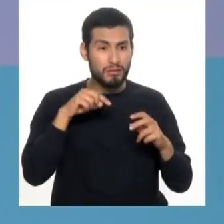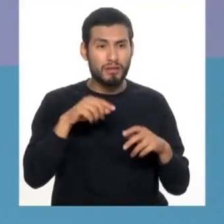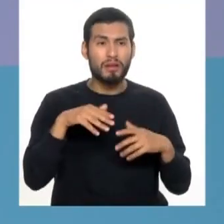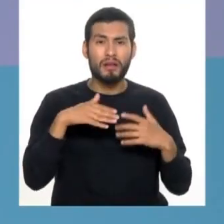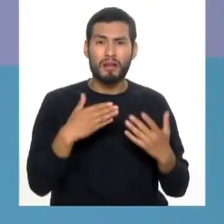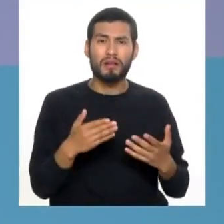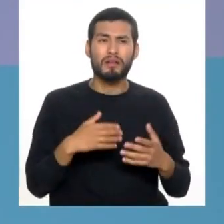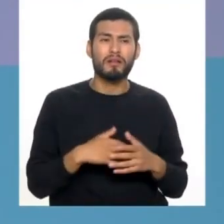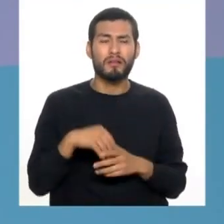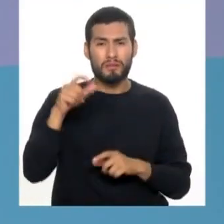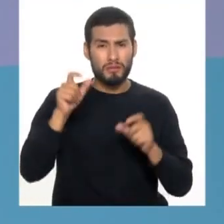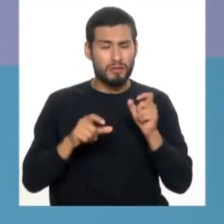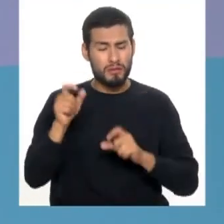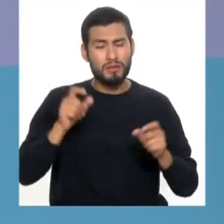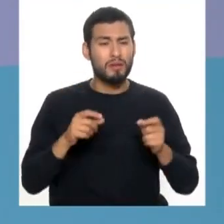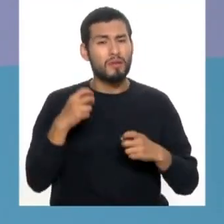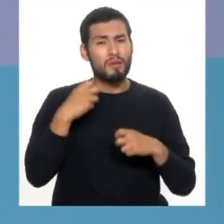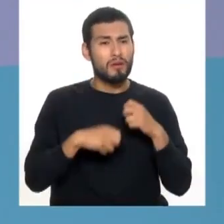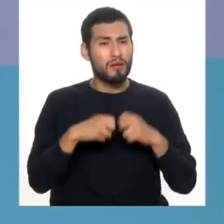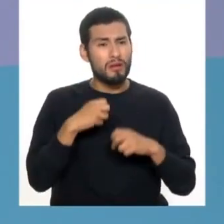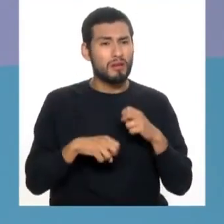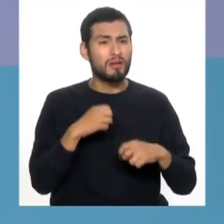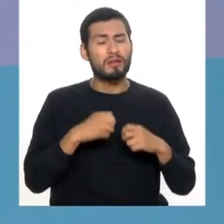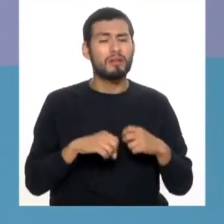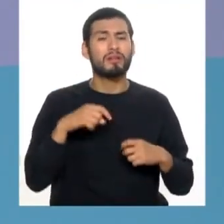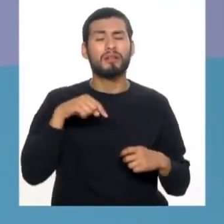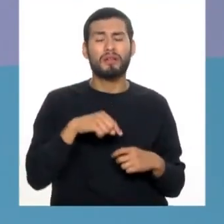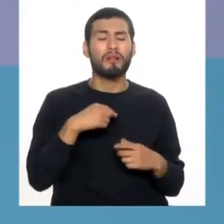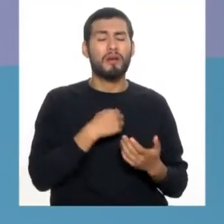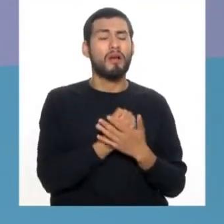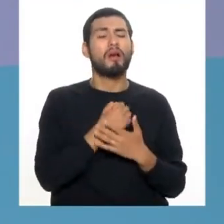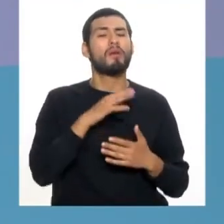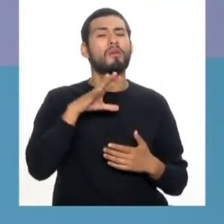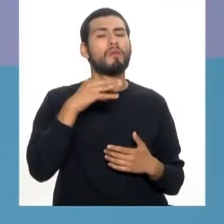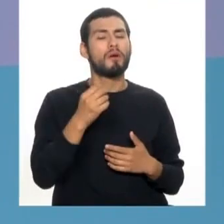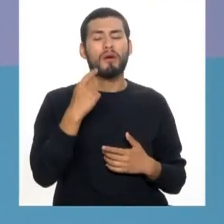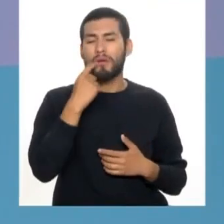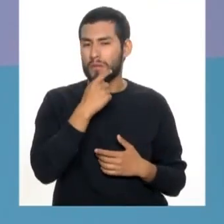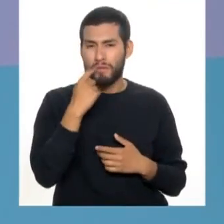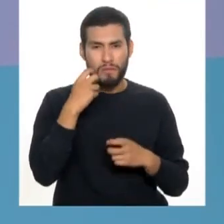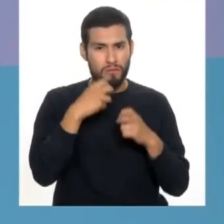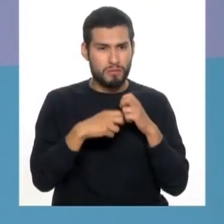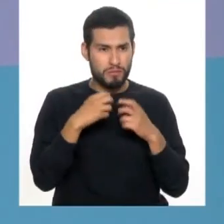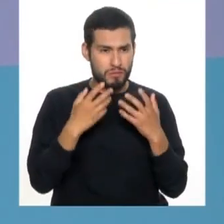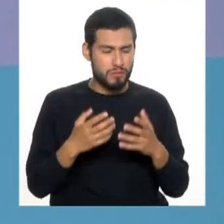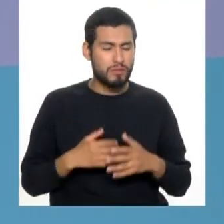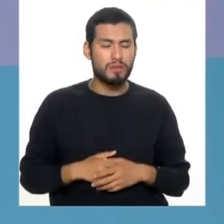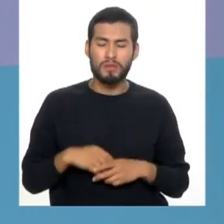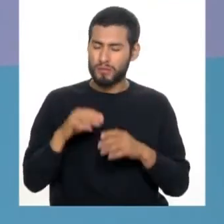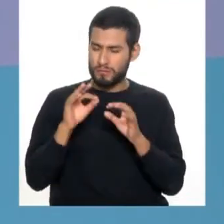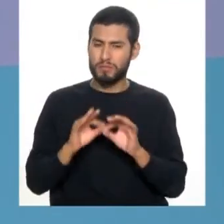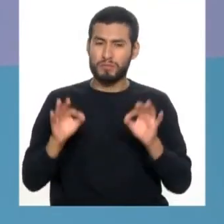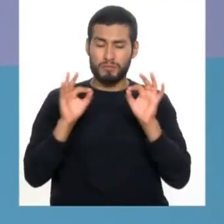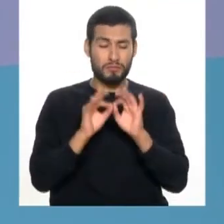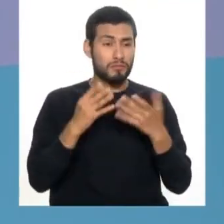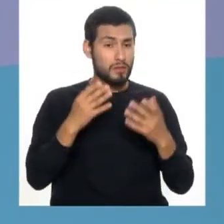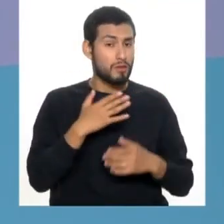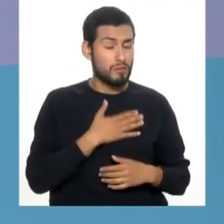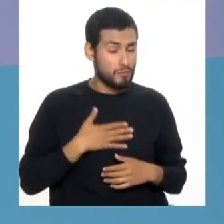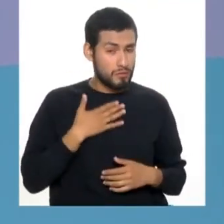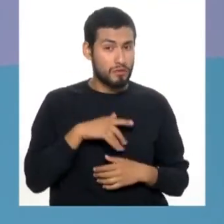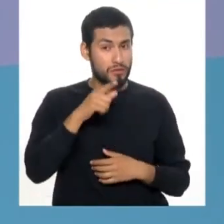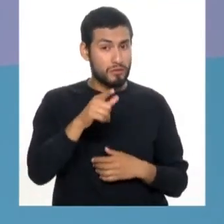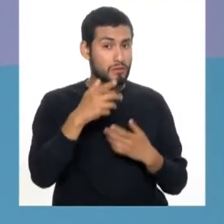personas que han tenido problemas de accidentes cerebrovasculares por tener problemas periodontales. Mire usted qué tan importante es esto. Así que, por favor,